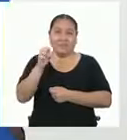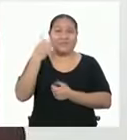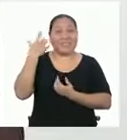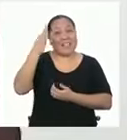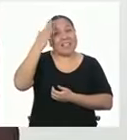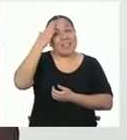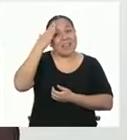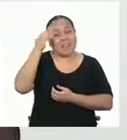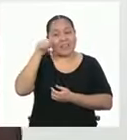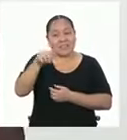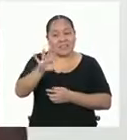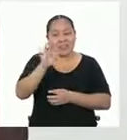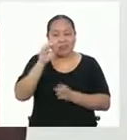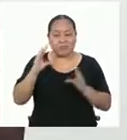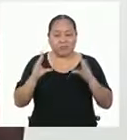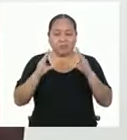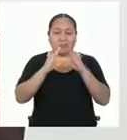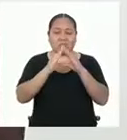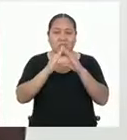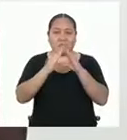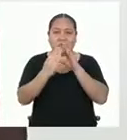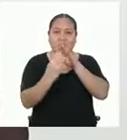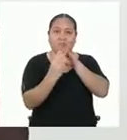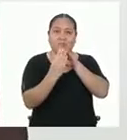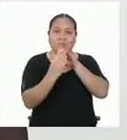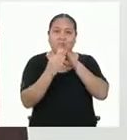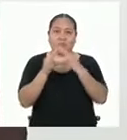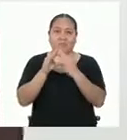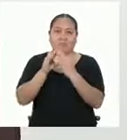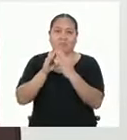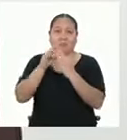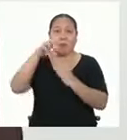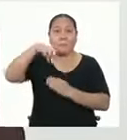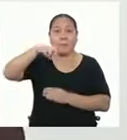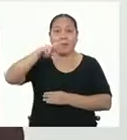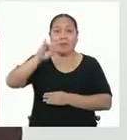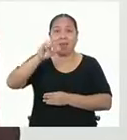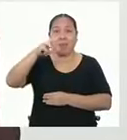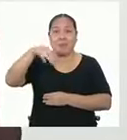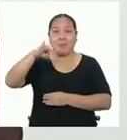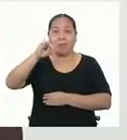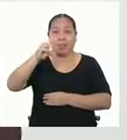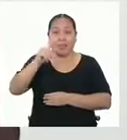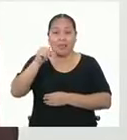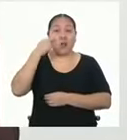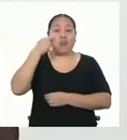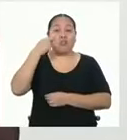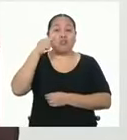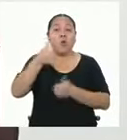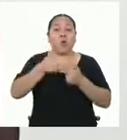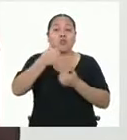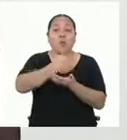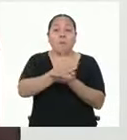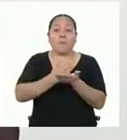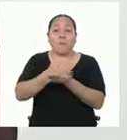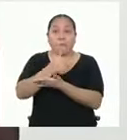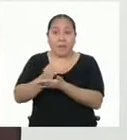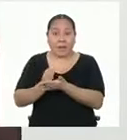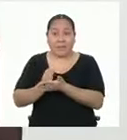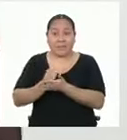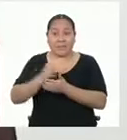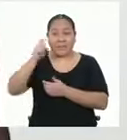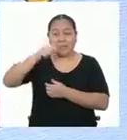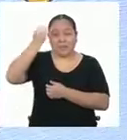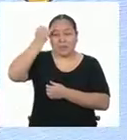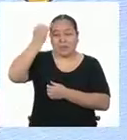identificamos que es una pirámide, el primer paso es conocer sus elementos, para que puedas imaginar la estructura que